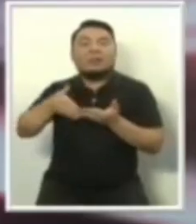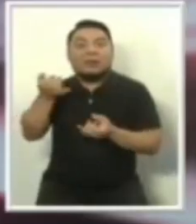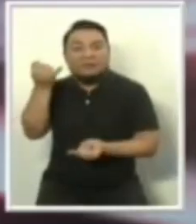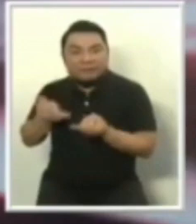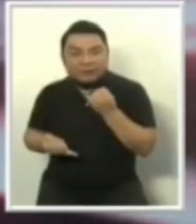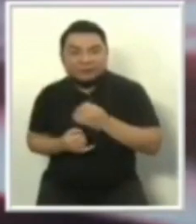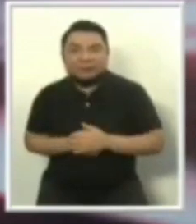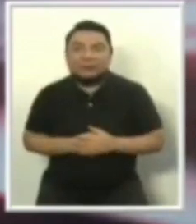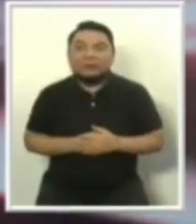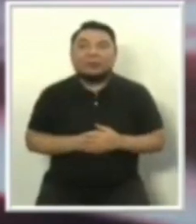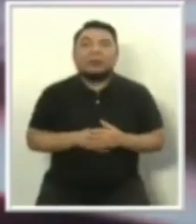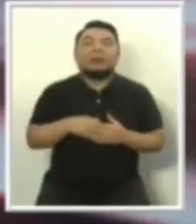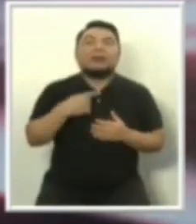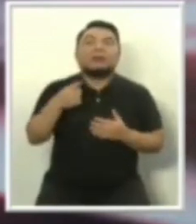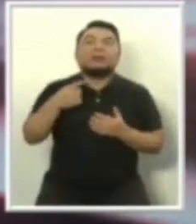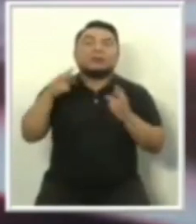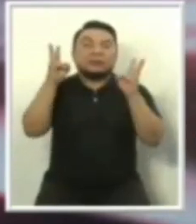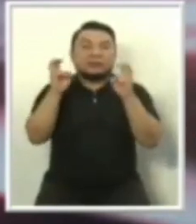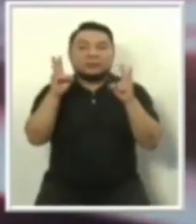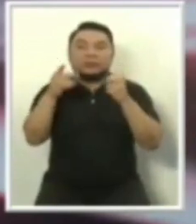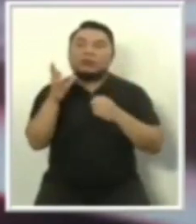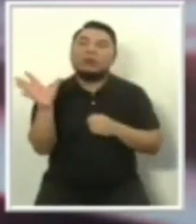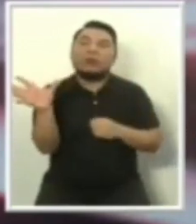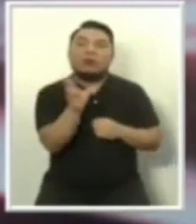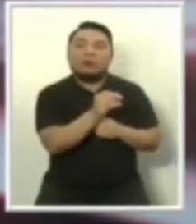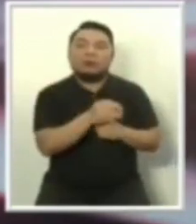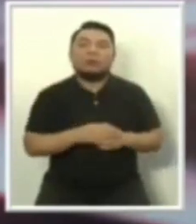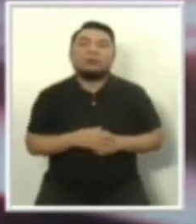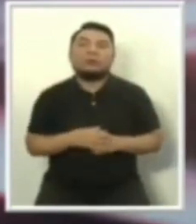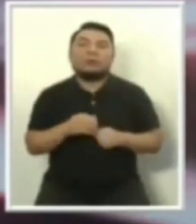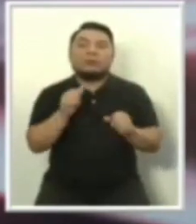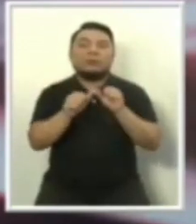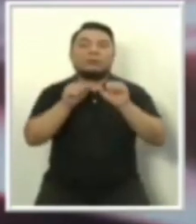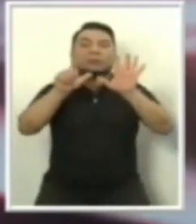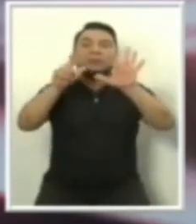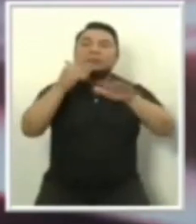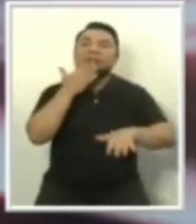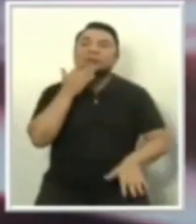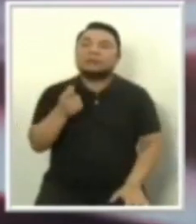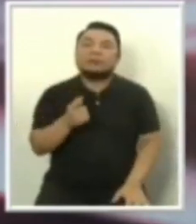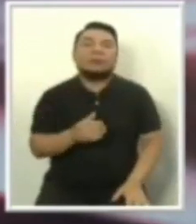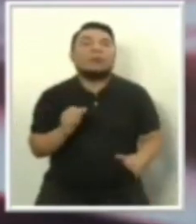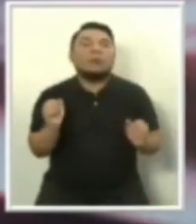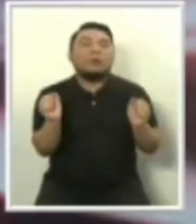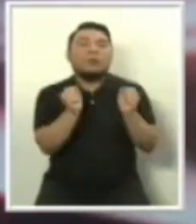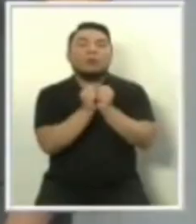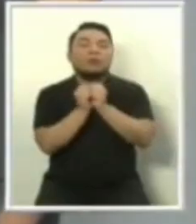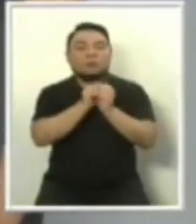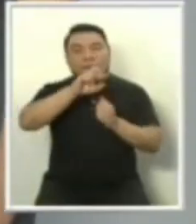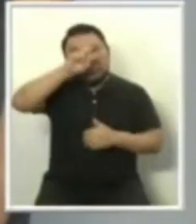participan en el debate, en el diálogo. Estamos hablando entonces del número siete, Juntos por el Perú.